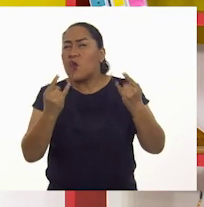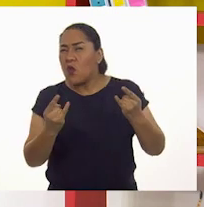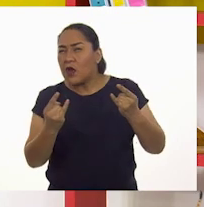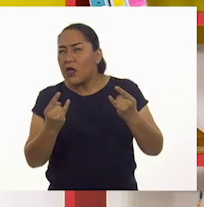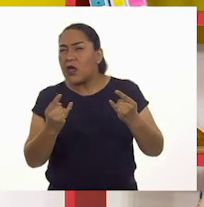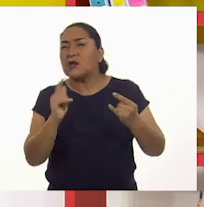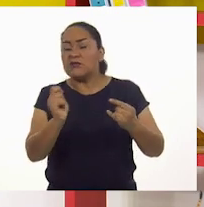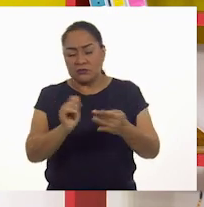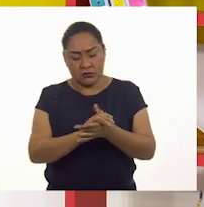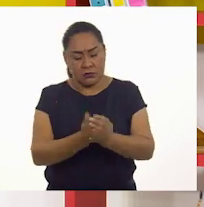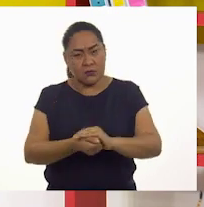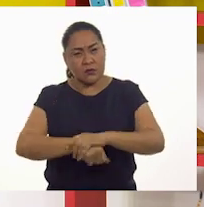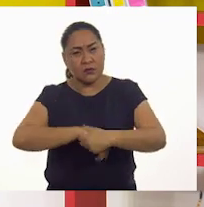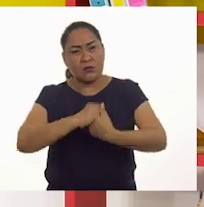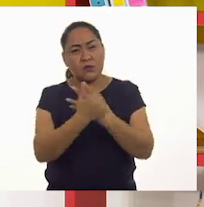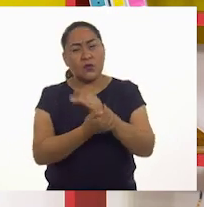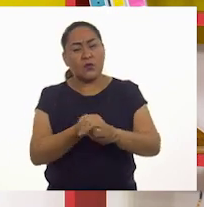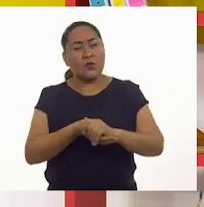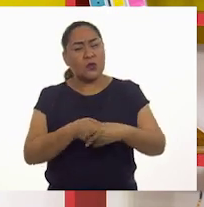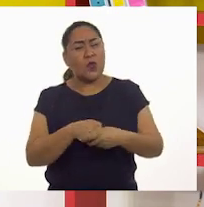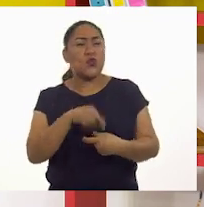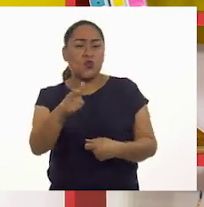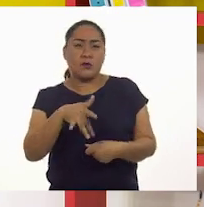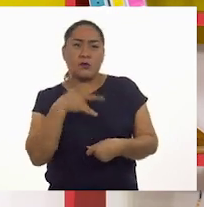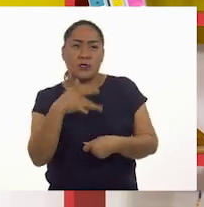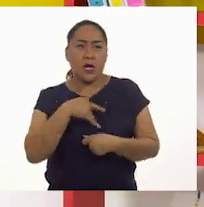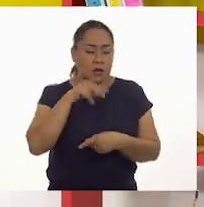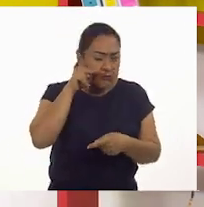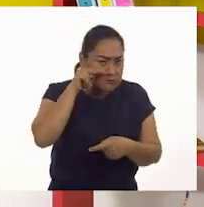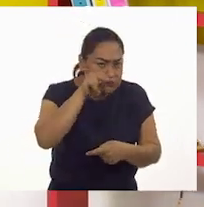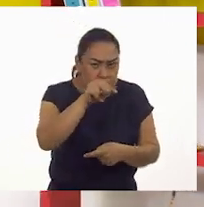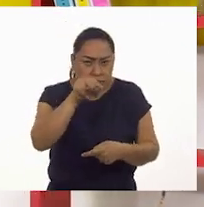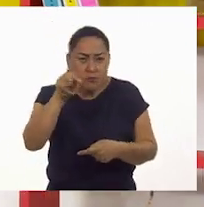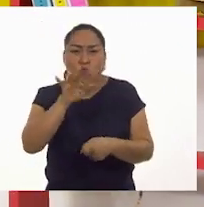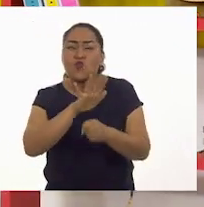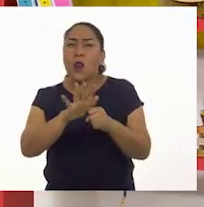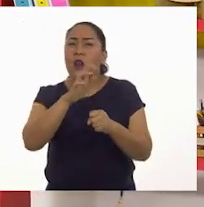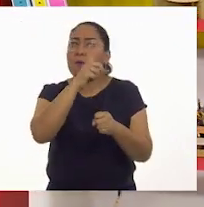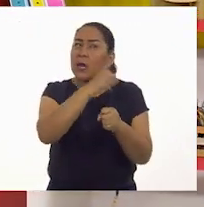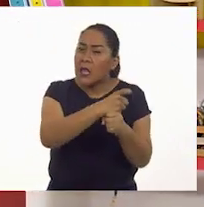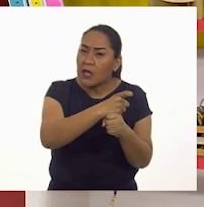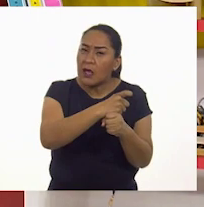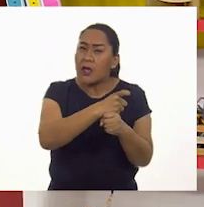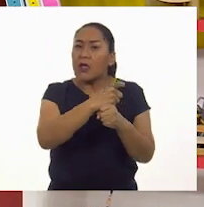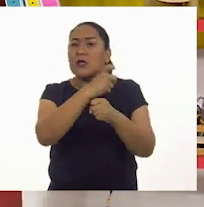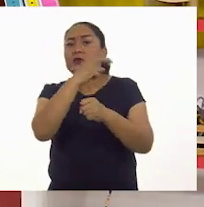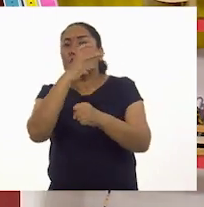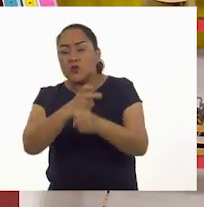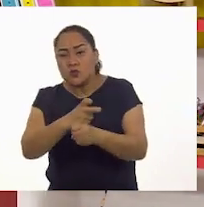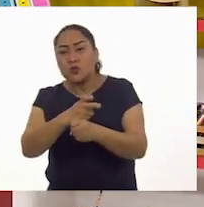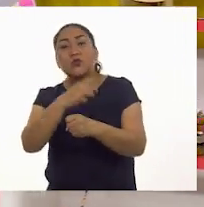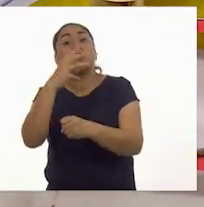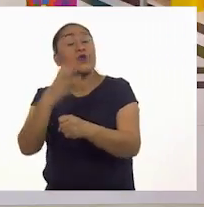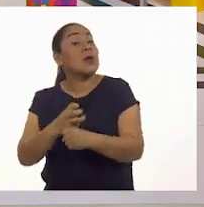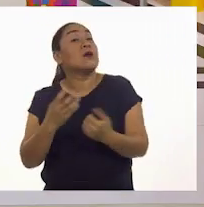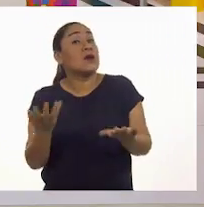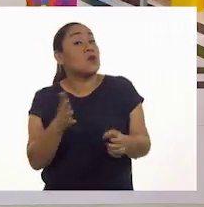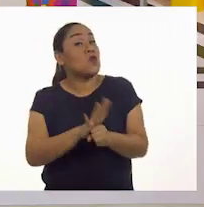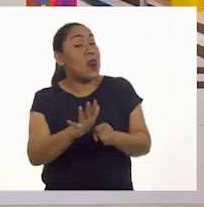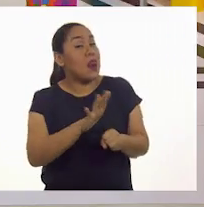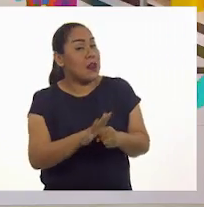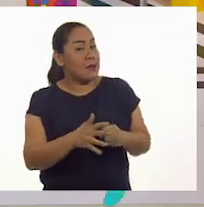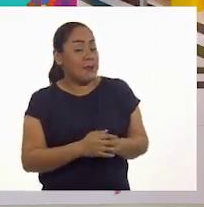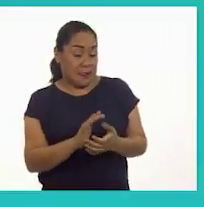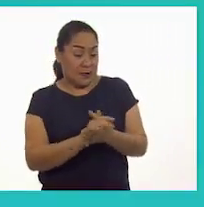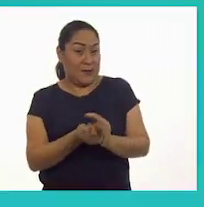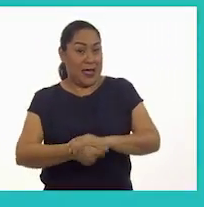las manos. ¿Cuál creen que sea el primer paso? ¿Y cuál creen que sea el segundo? ¿Y cuál el tercero? A ver, Pepe. Me las